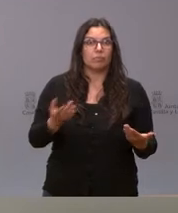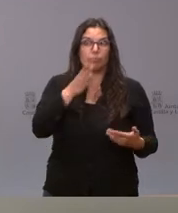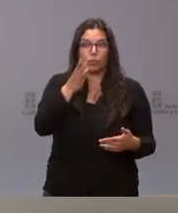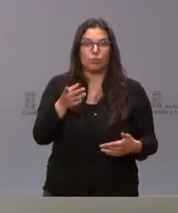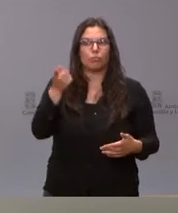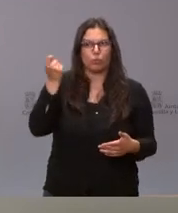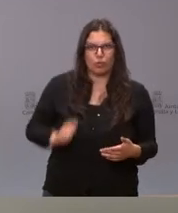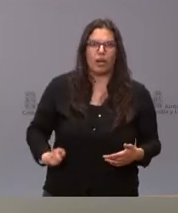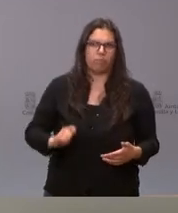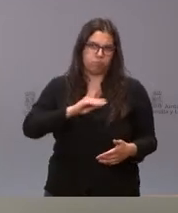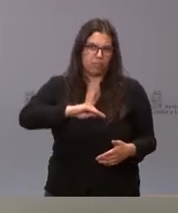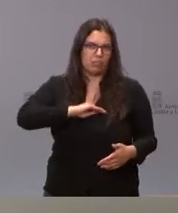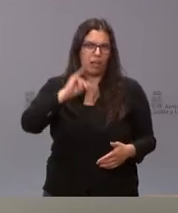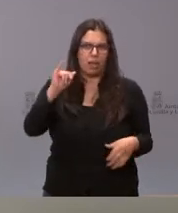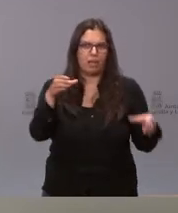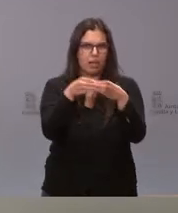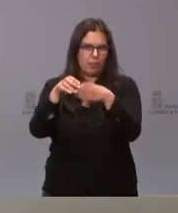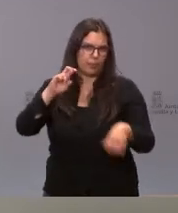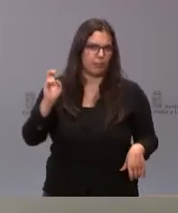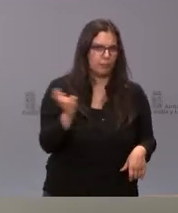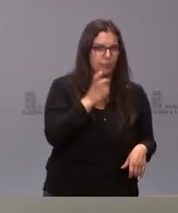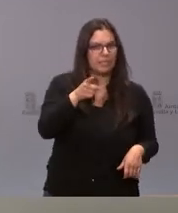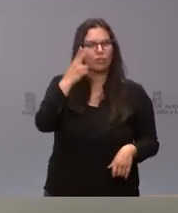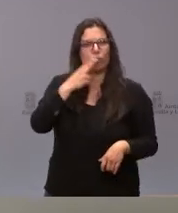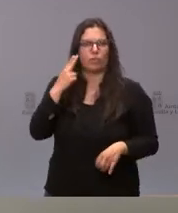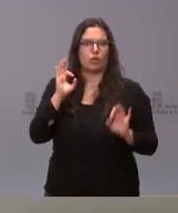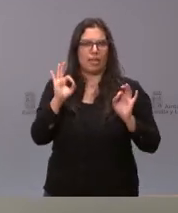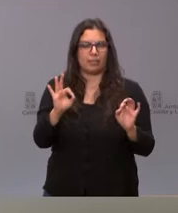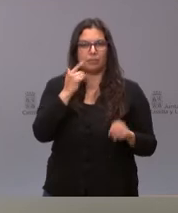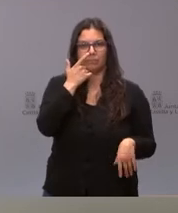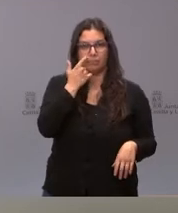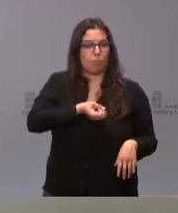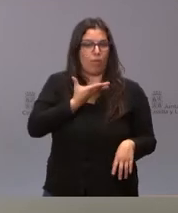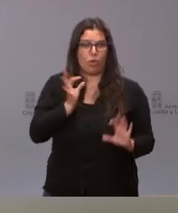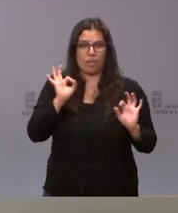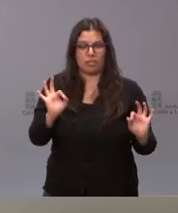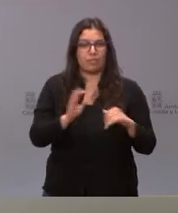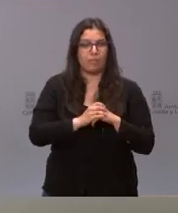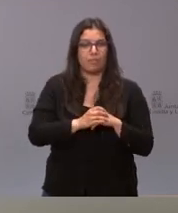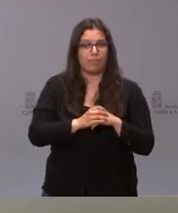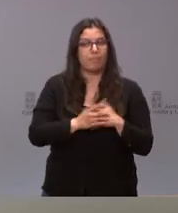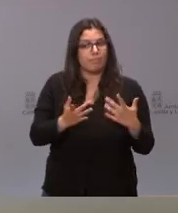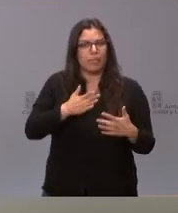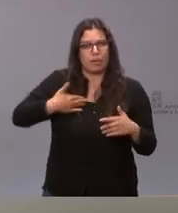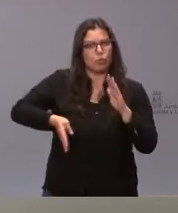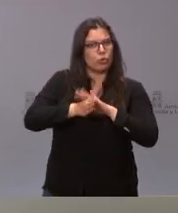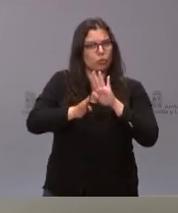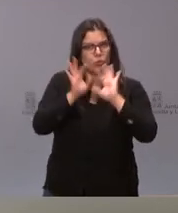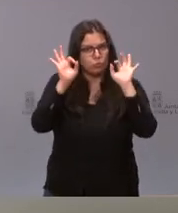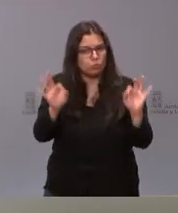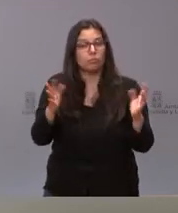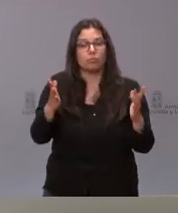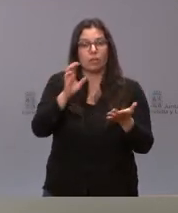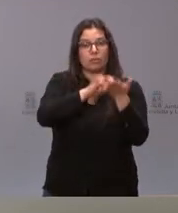profesionales y de equipos este es nuestro compromiso esta es nuestra vocación esto es lo que queremos seguir haciendo que